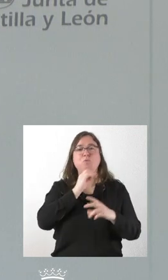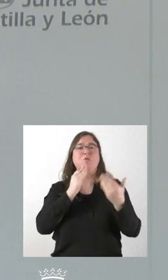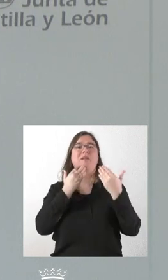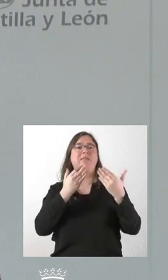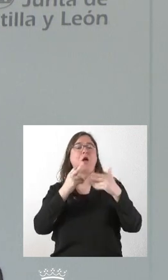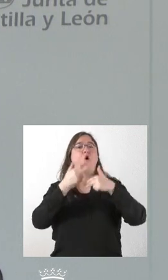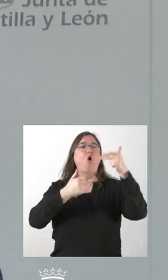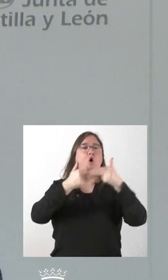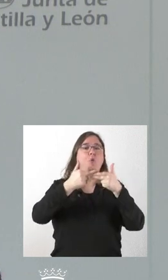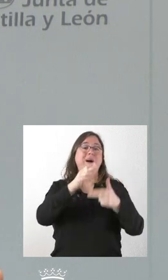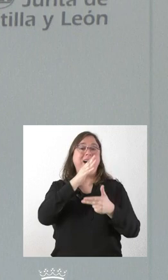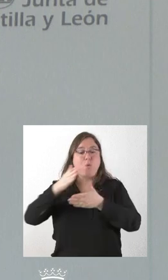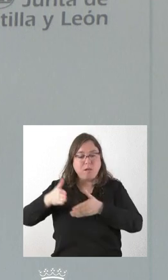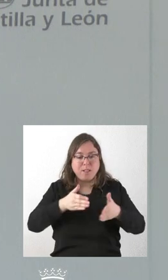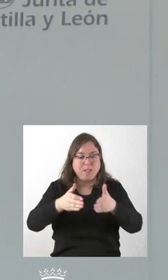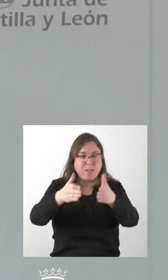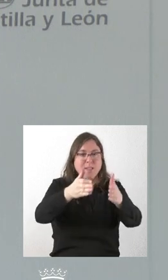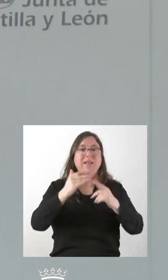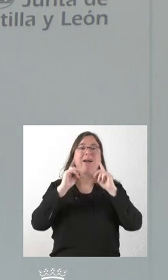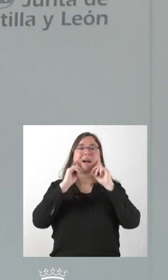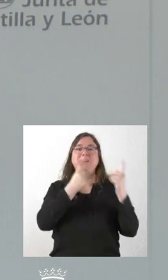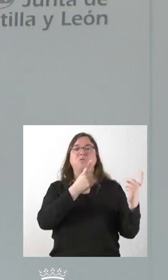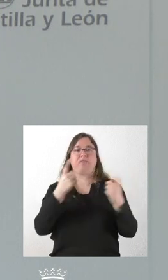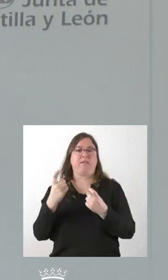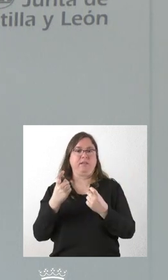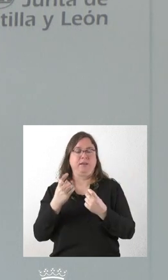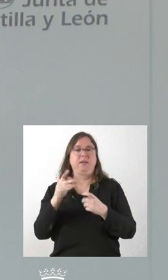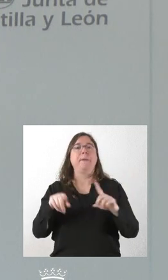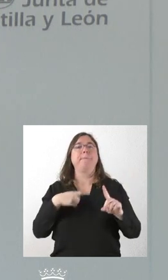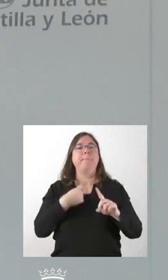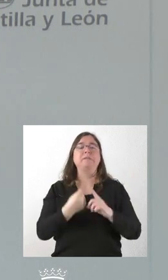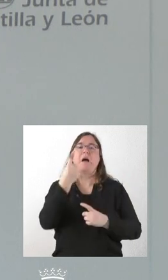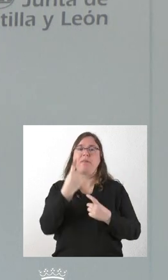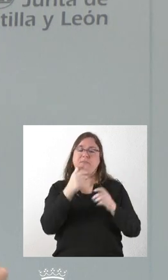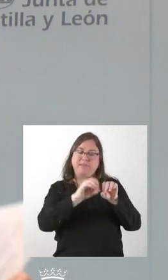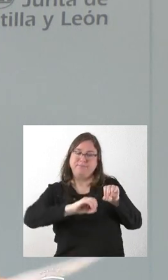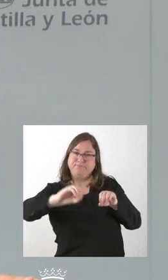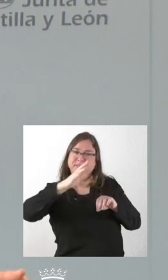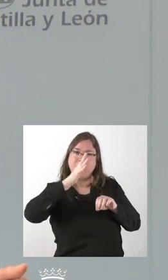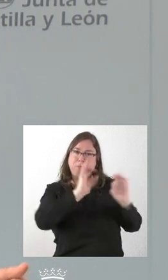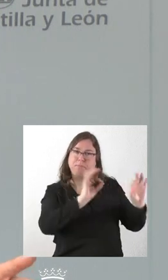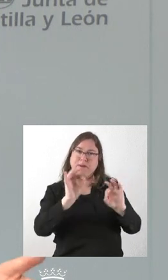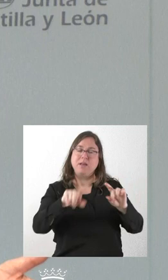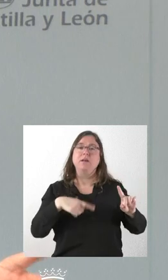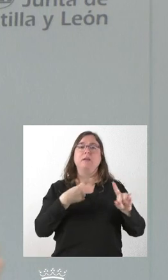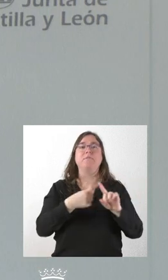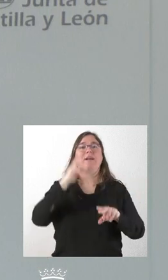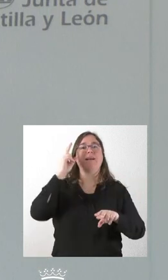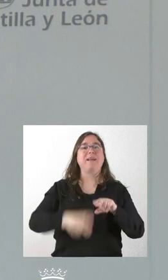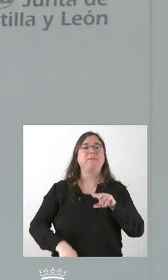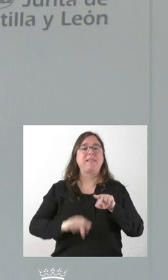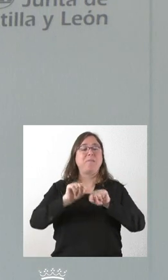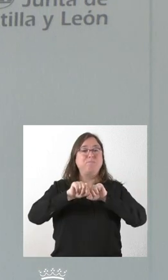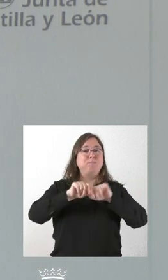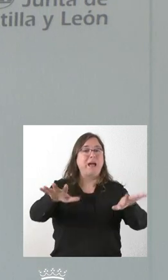abastecimiento de agua en el caso en que esto fuera necesario y en algún caso lo fue, así como prevenir la propagación de plagas.